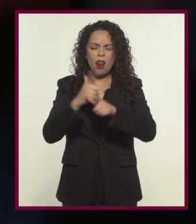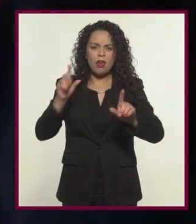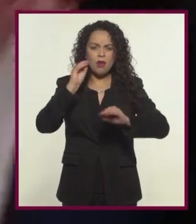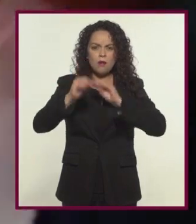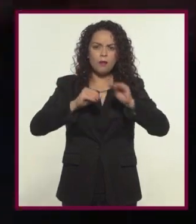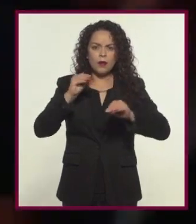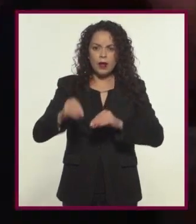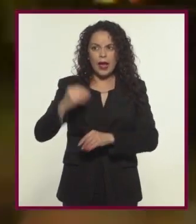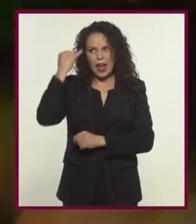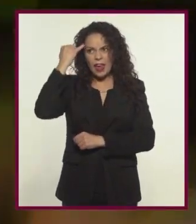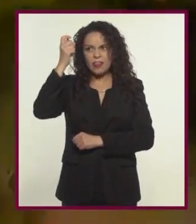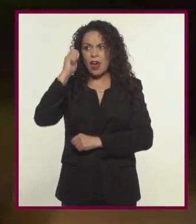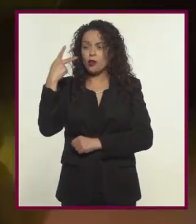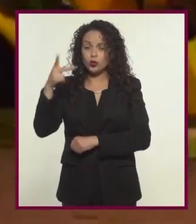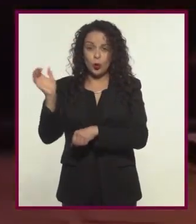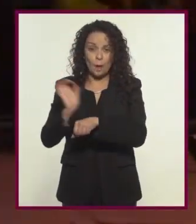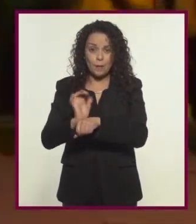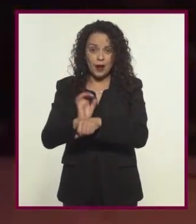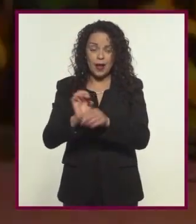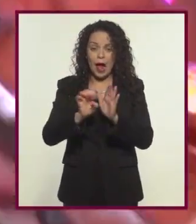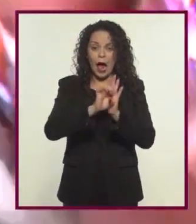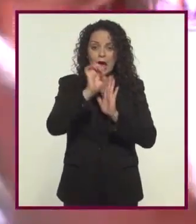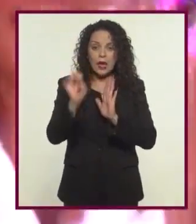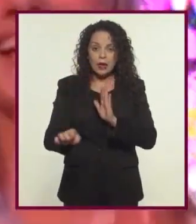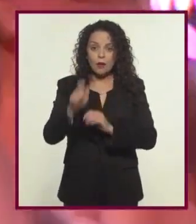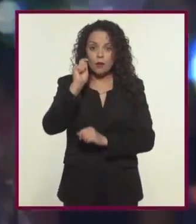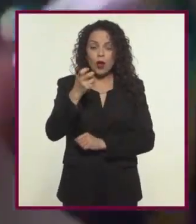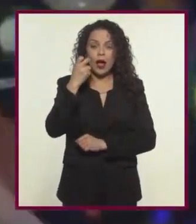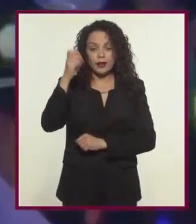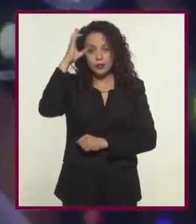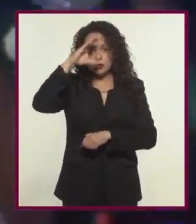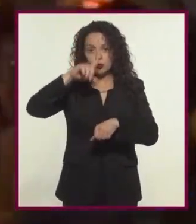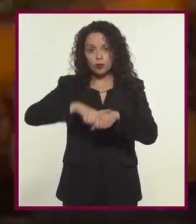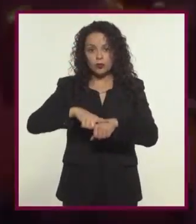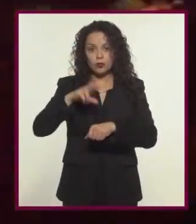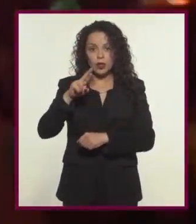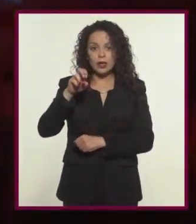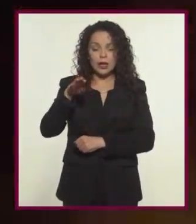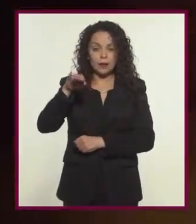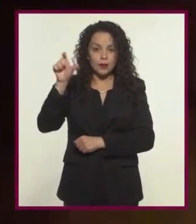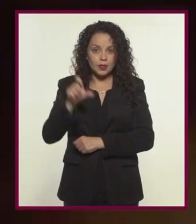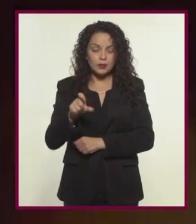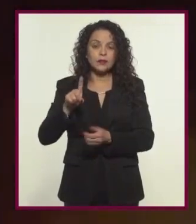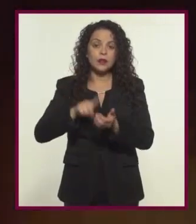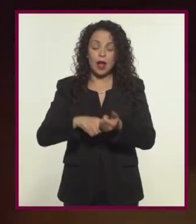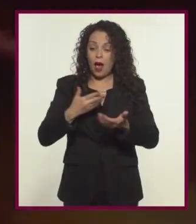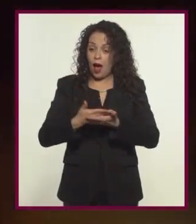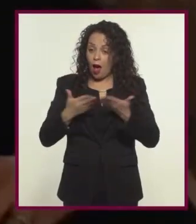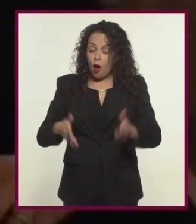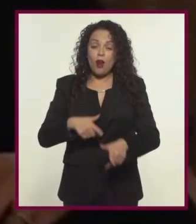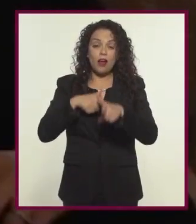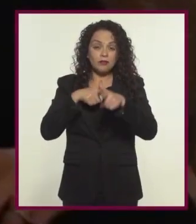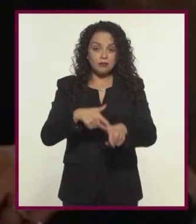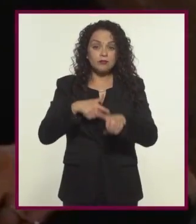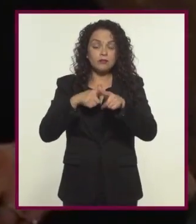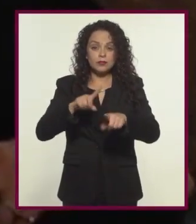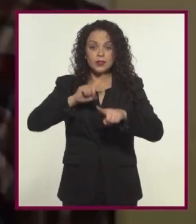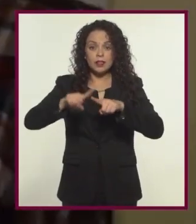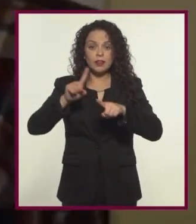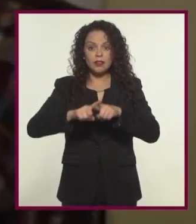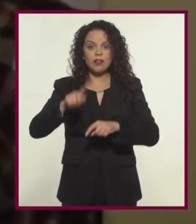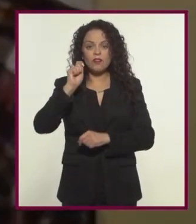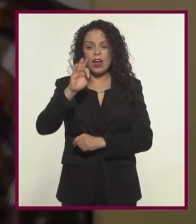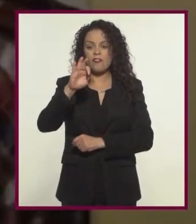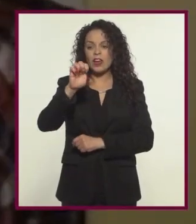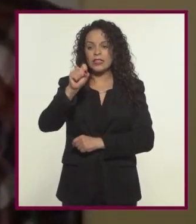como quisieran La idea era convertir su película en un ejemplo de esta cultura del remix y hasta la fecha se